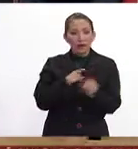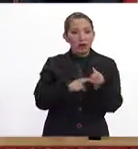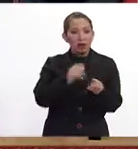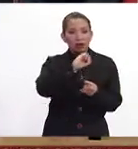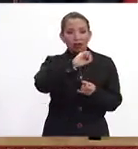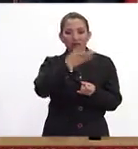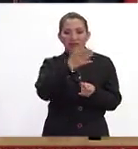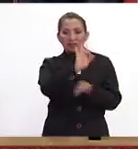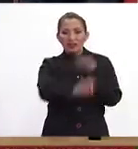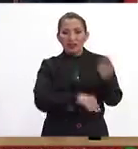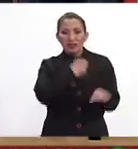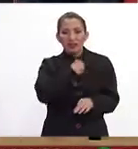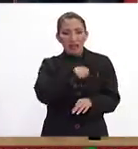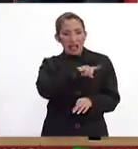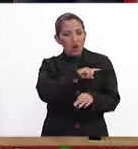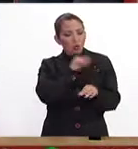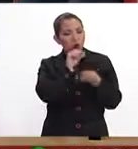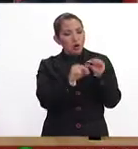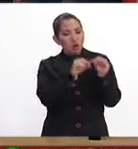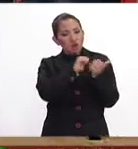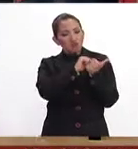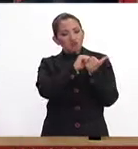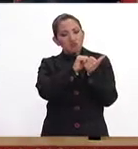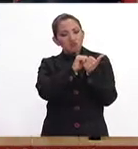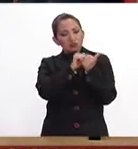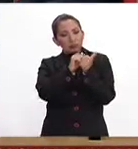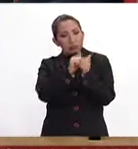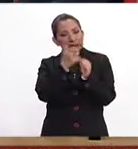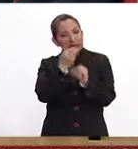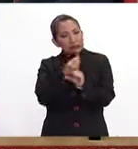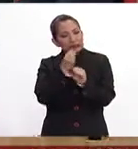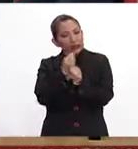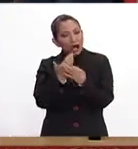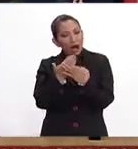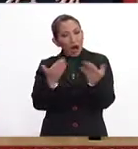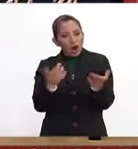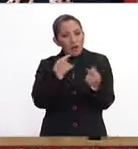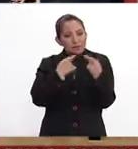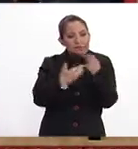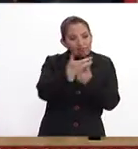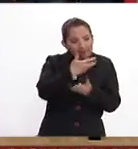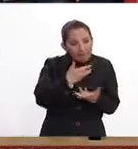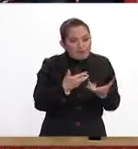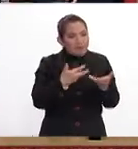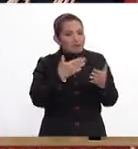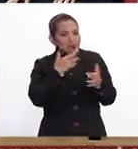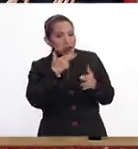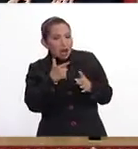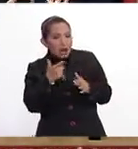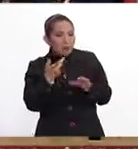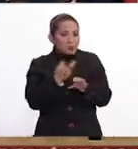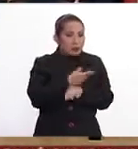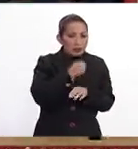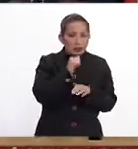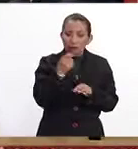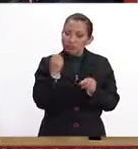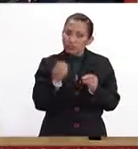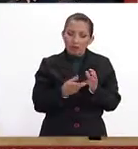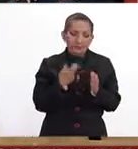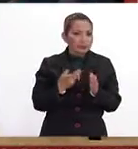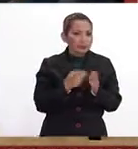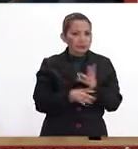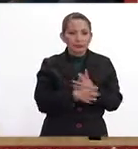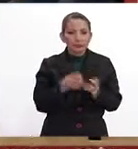Obamaquer y que todo eso se ha ido matizando, se ha ido regenerando, ahora se habla de una negociación, el Obamaquer que simplemente no pasó y muchos otros